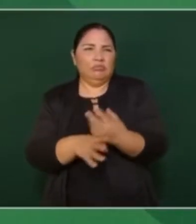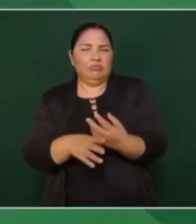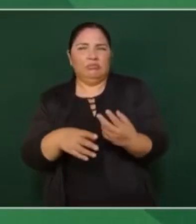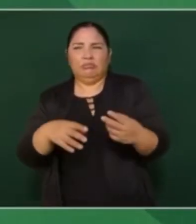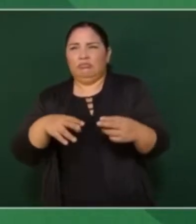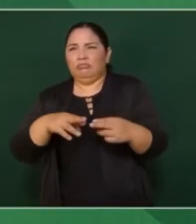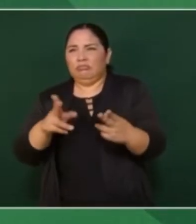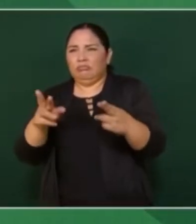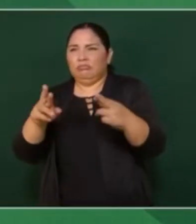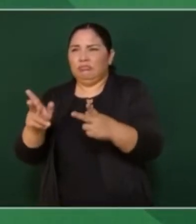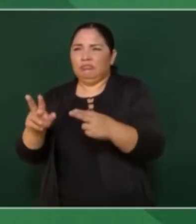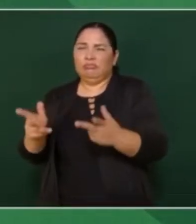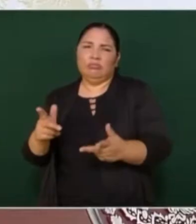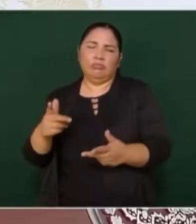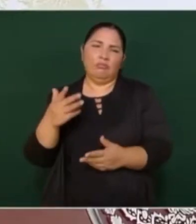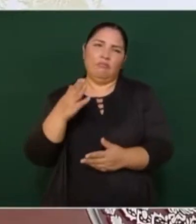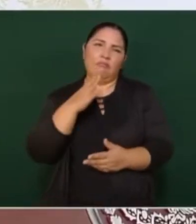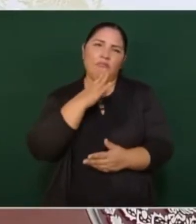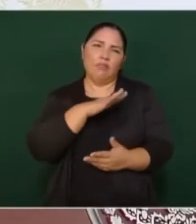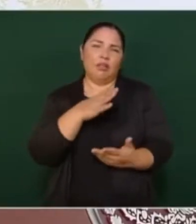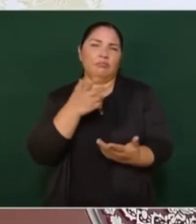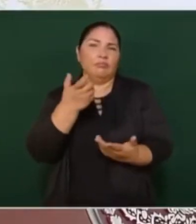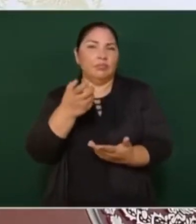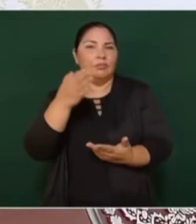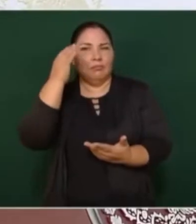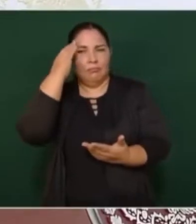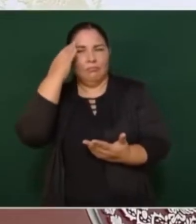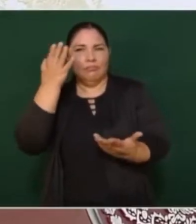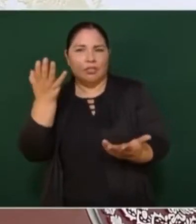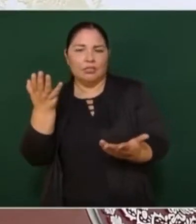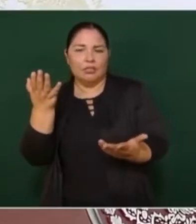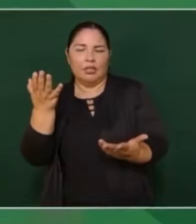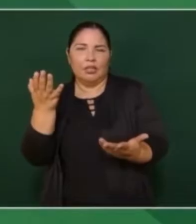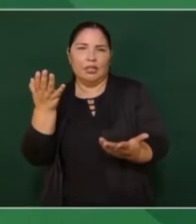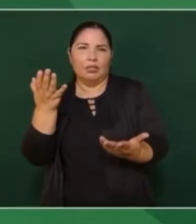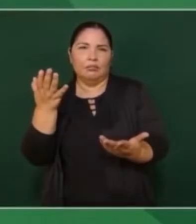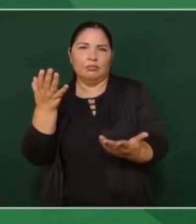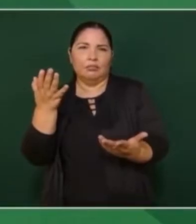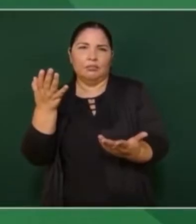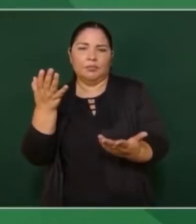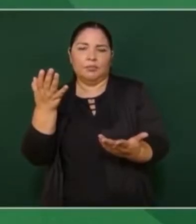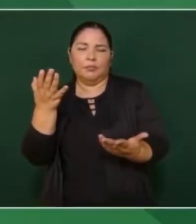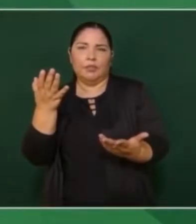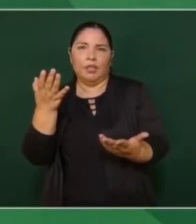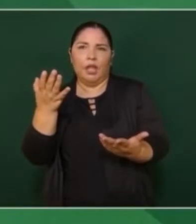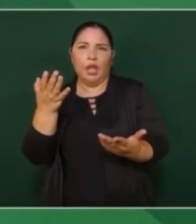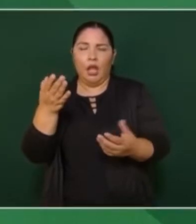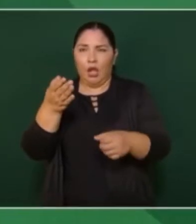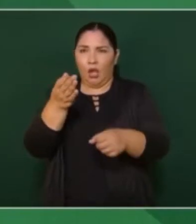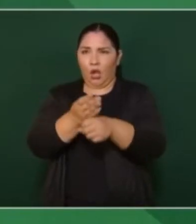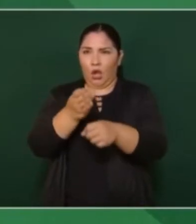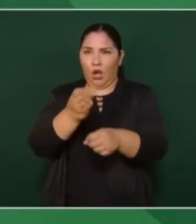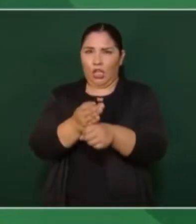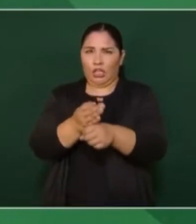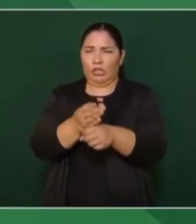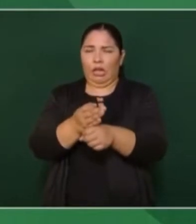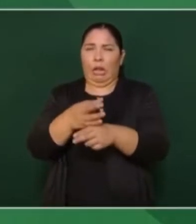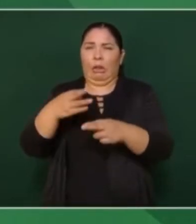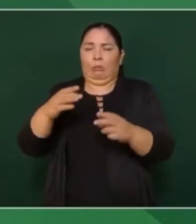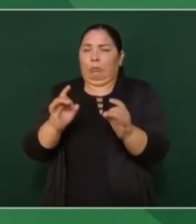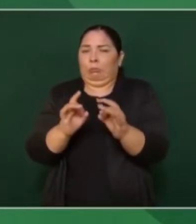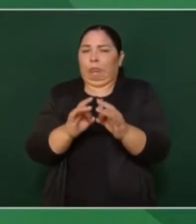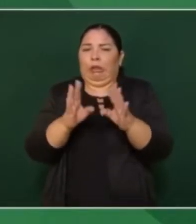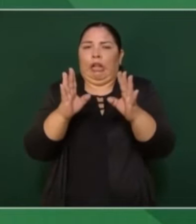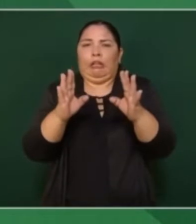que debe de tomarse en cuenta, porque esto no es que haya surgido de la nada,